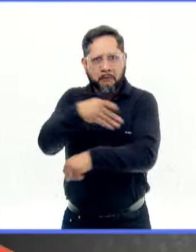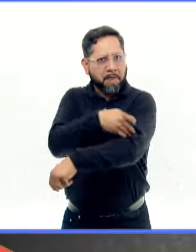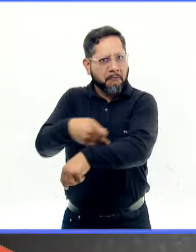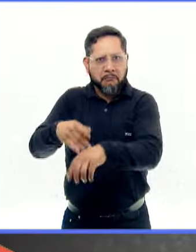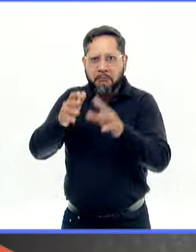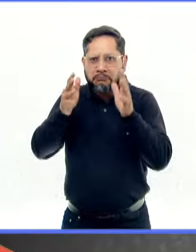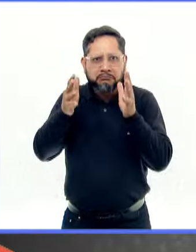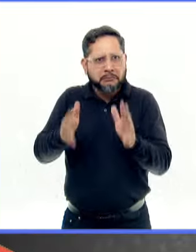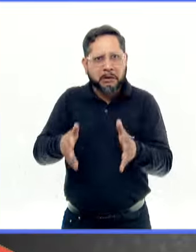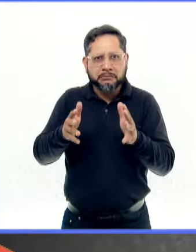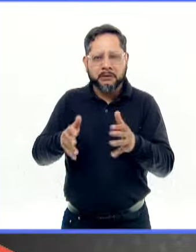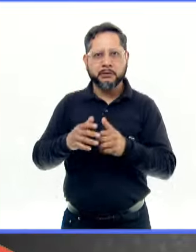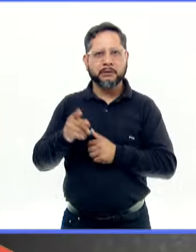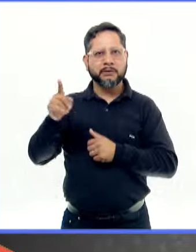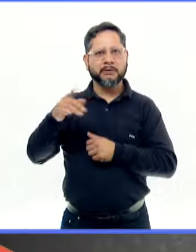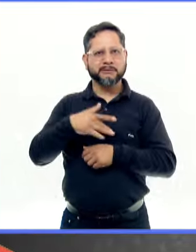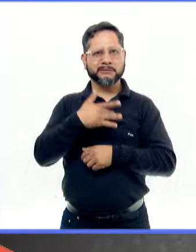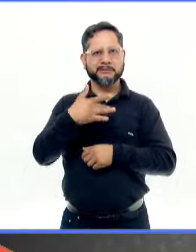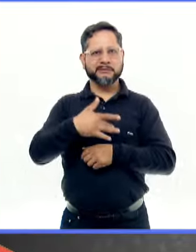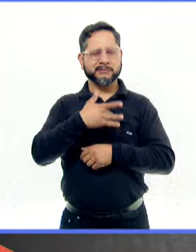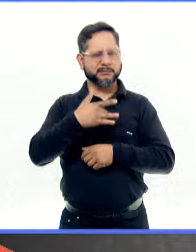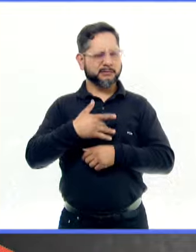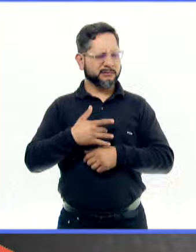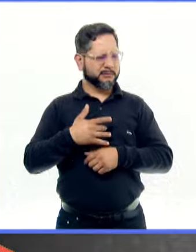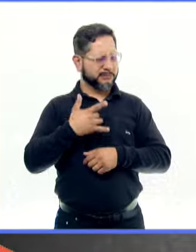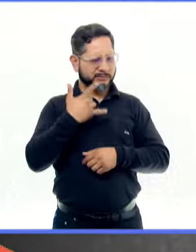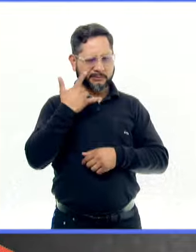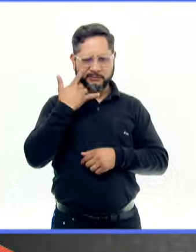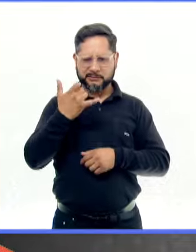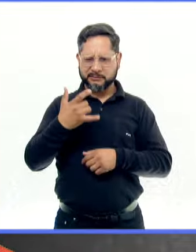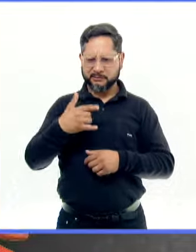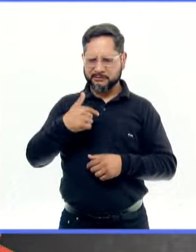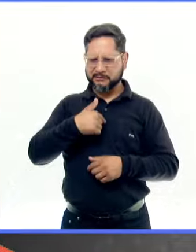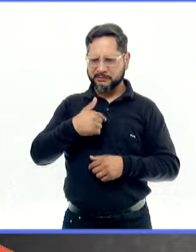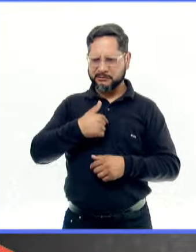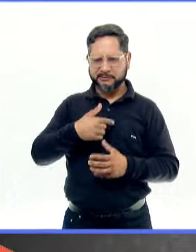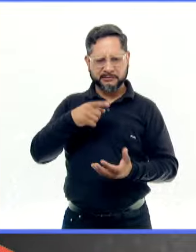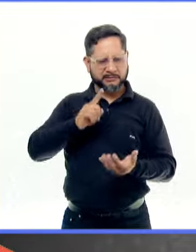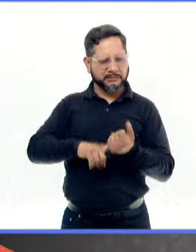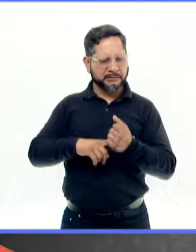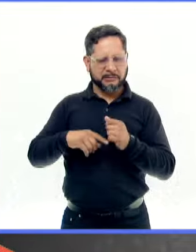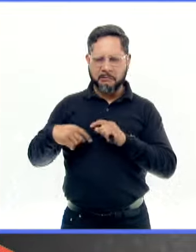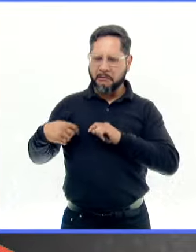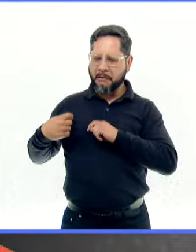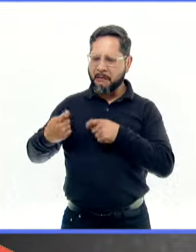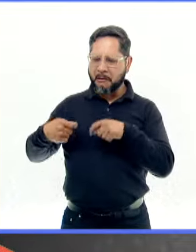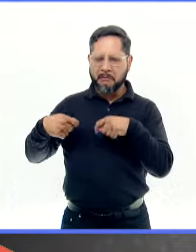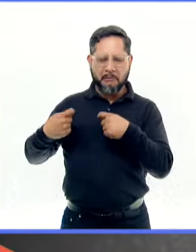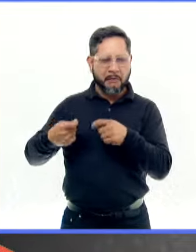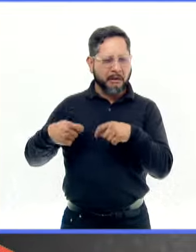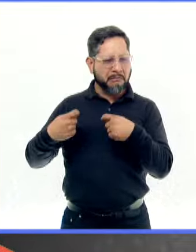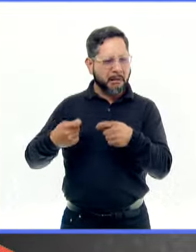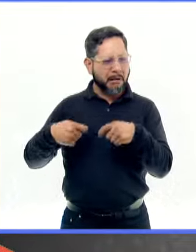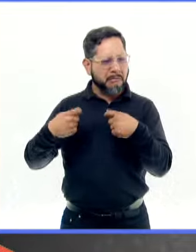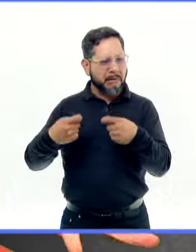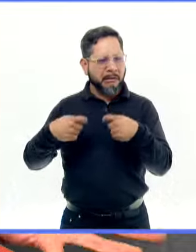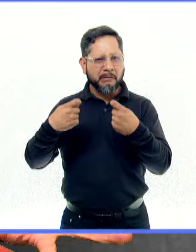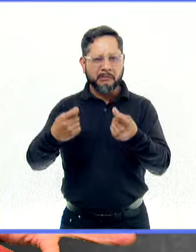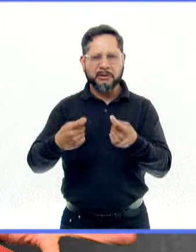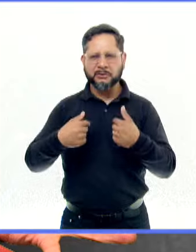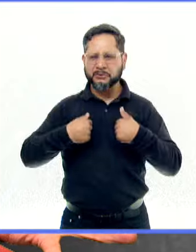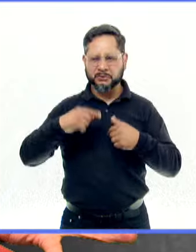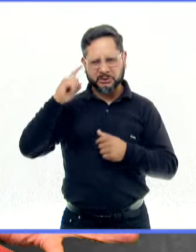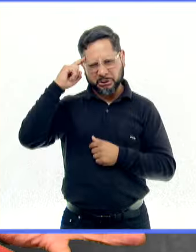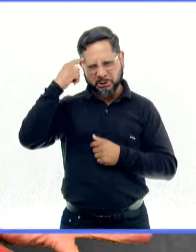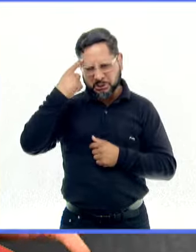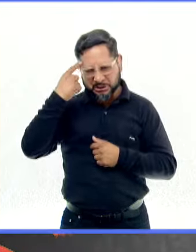por ejemplo, que empiezan a notar que estas molestias que los han acompañado a lo largo de la vida, por ejemplo, estar enojados